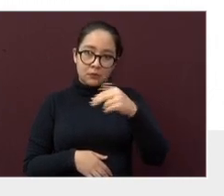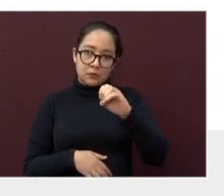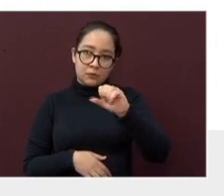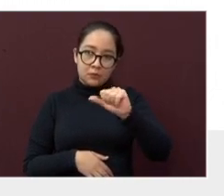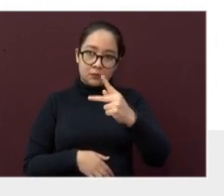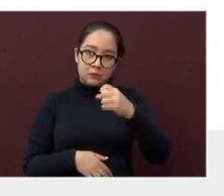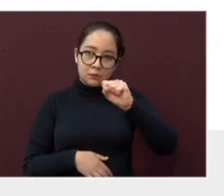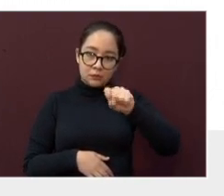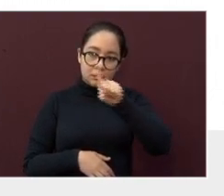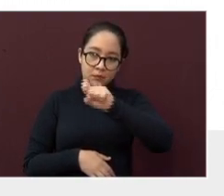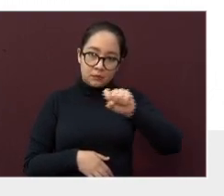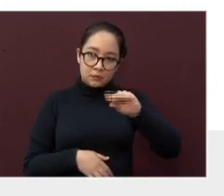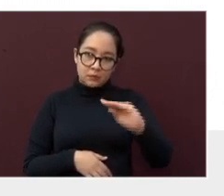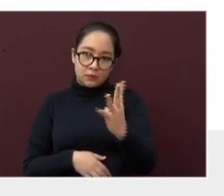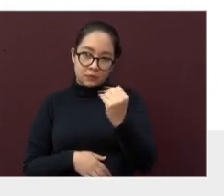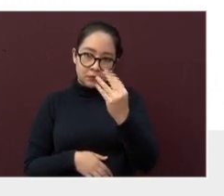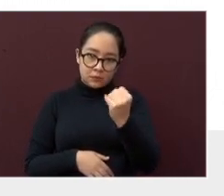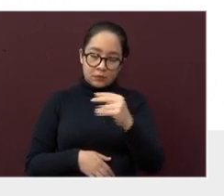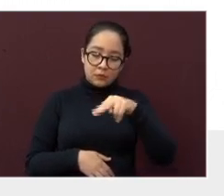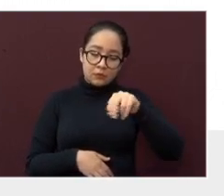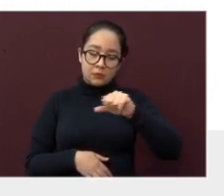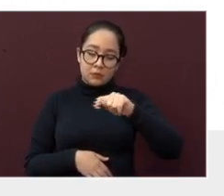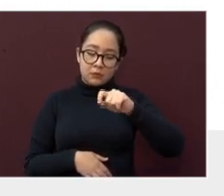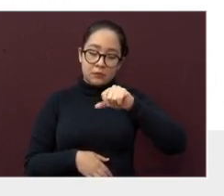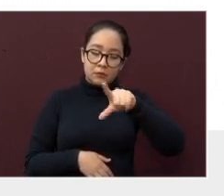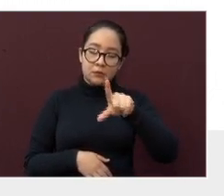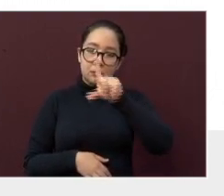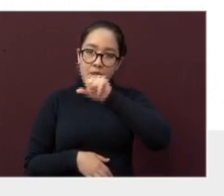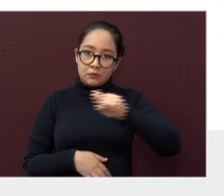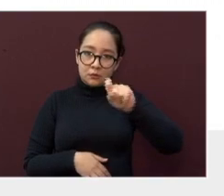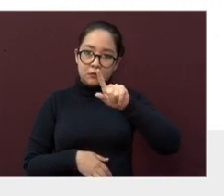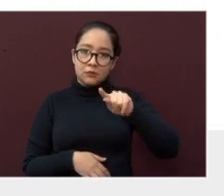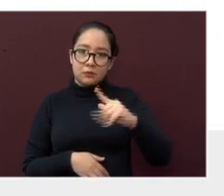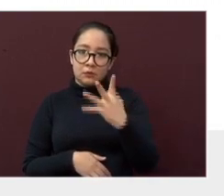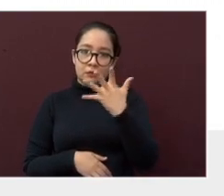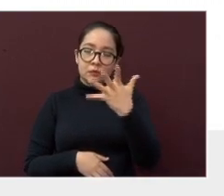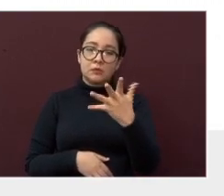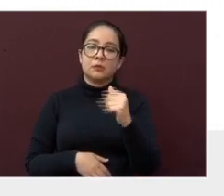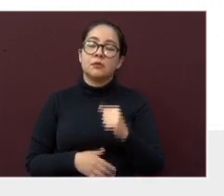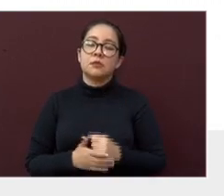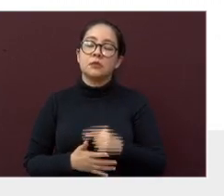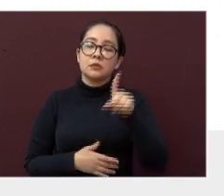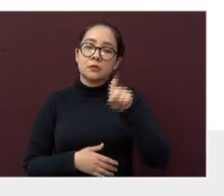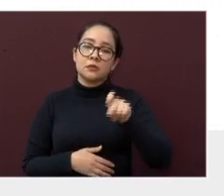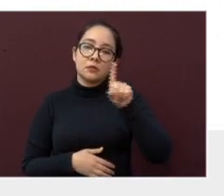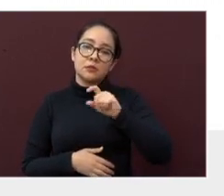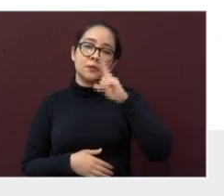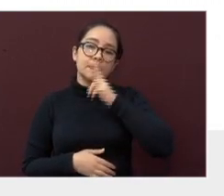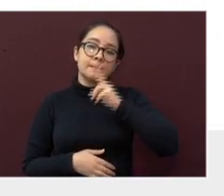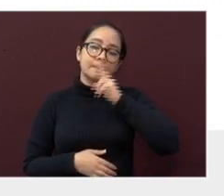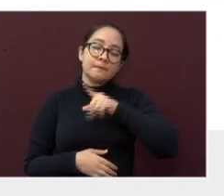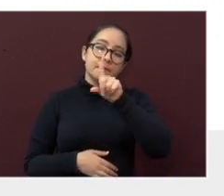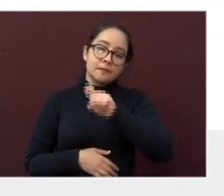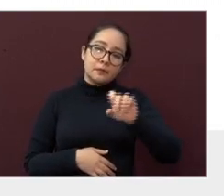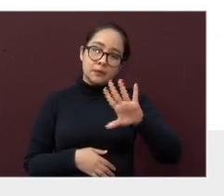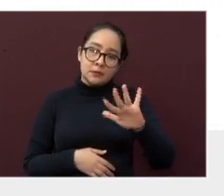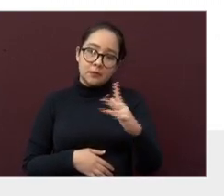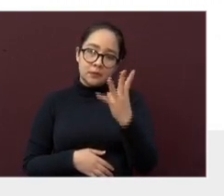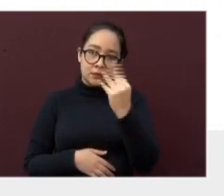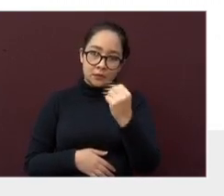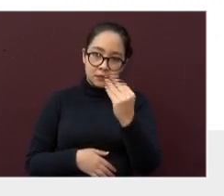199. Inanchital, 175. Aguadulce, 159.